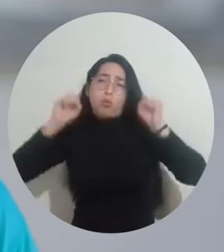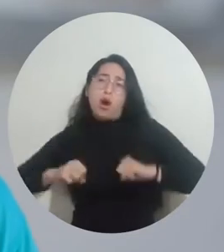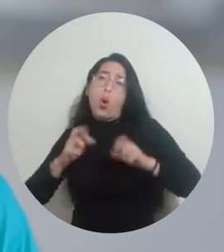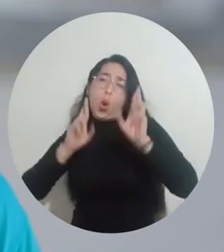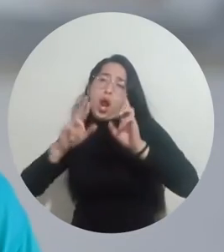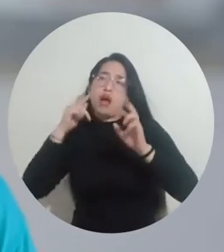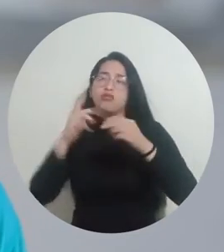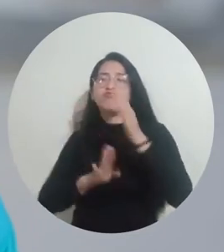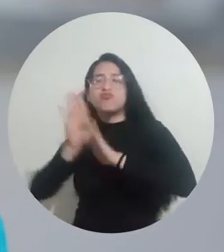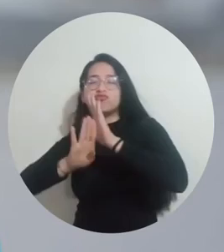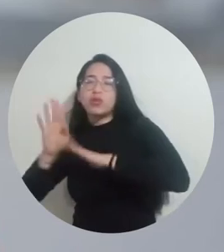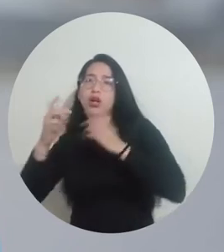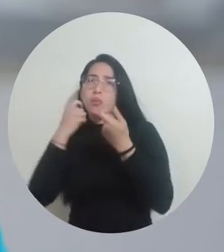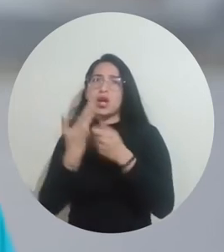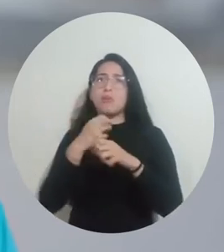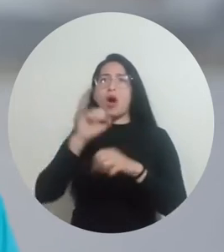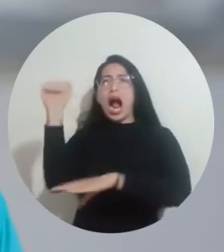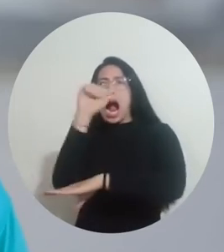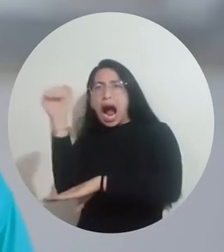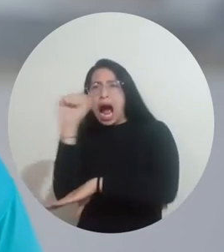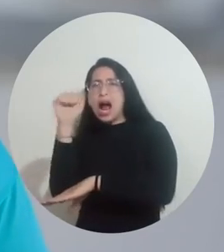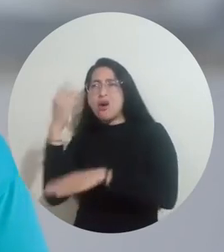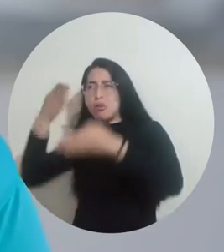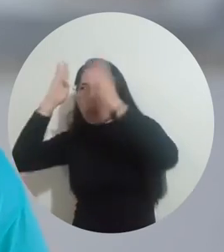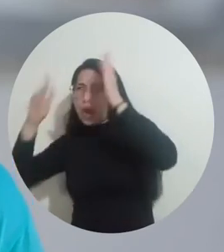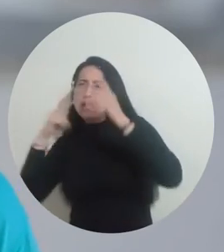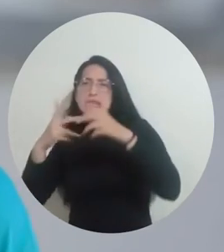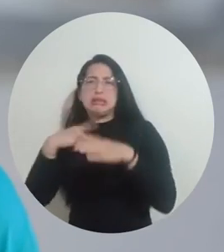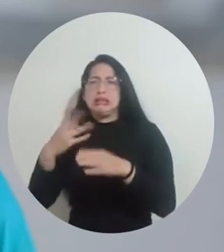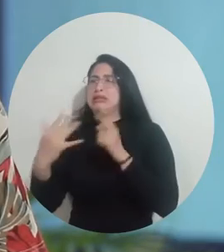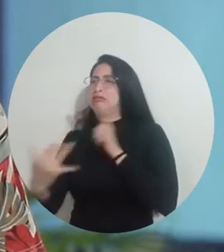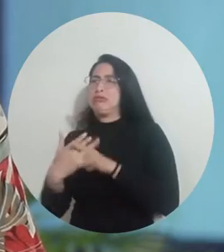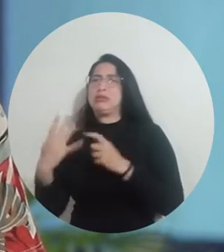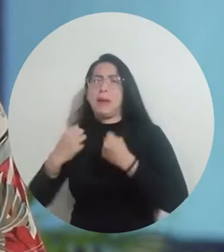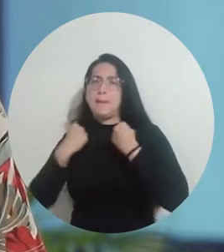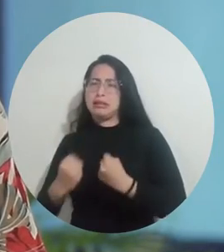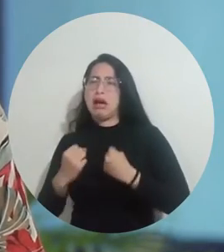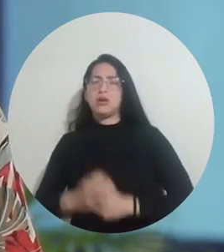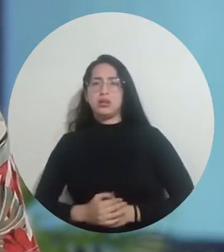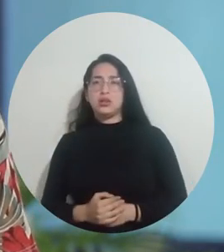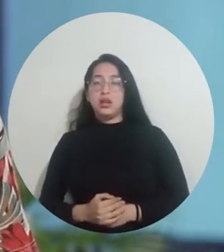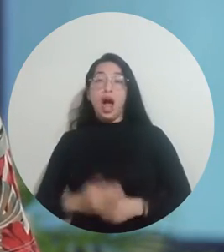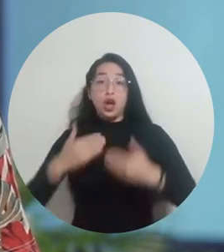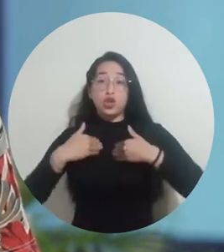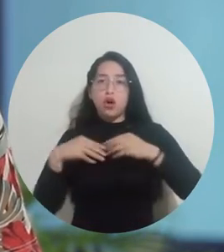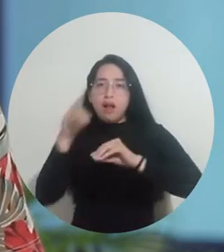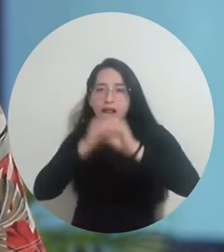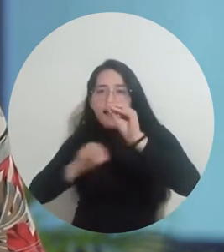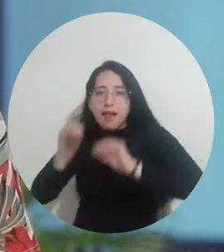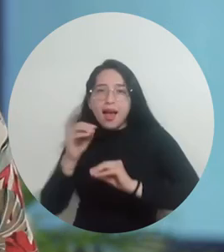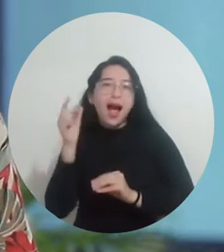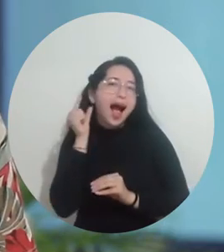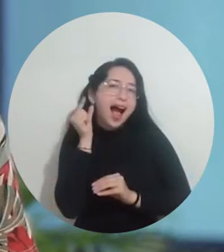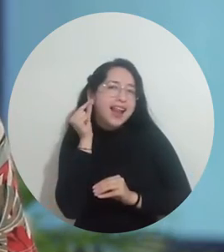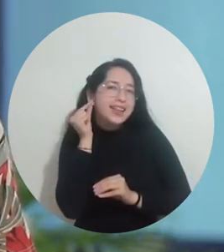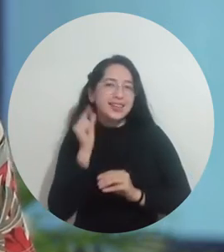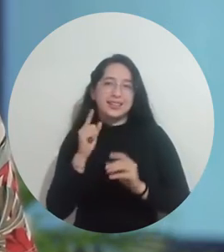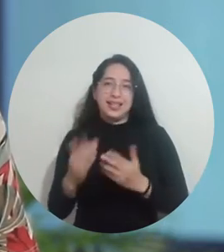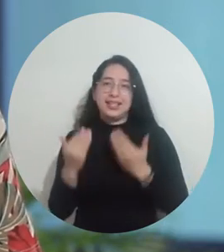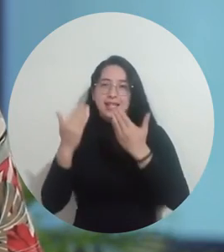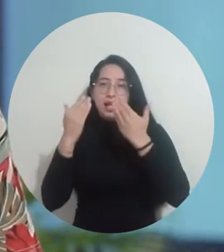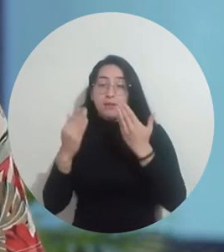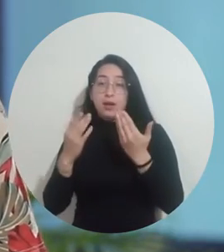mí, porque la cuestión es que como trabajo en el carro en mula, o sea, es muy pesado para mí. Me dedico a hacer aretes, varios tipos de